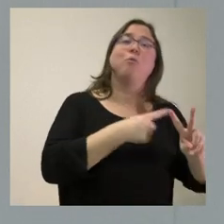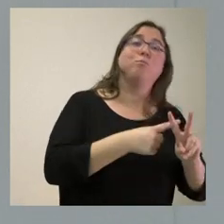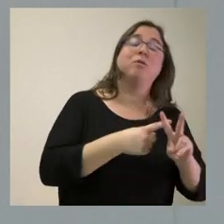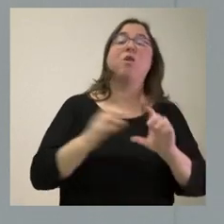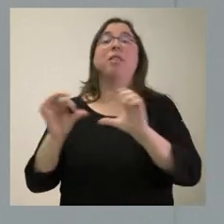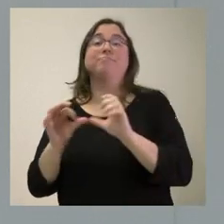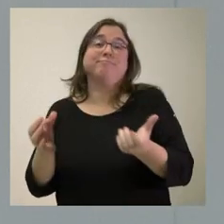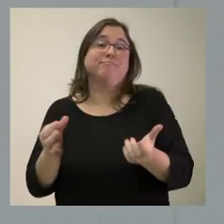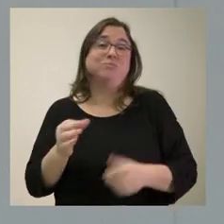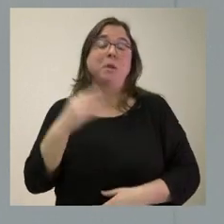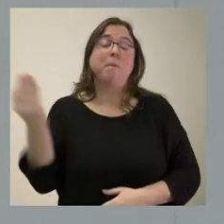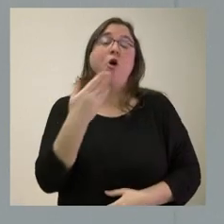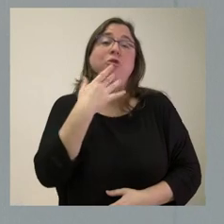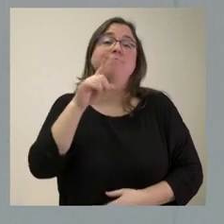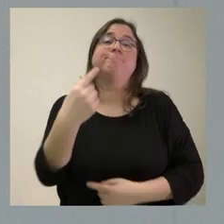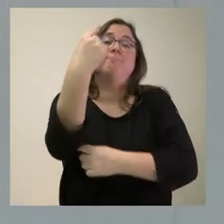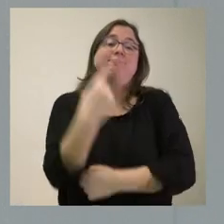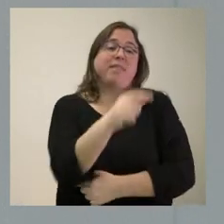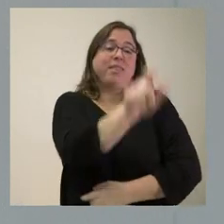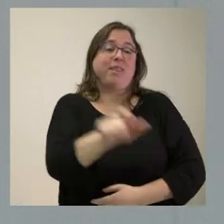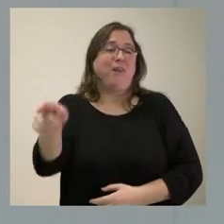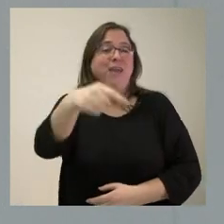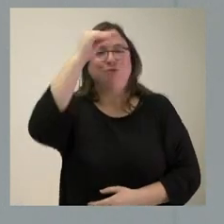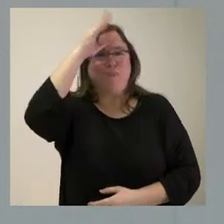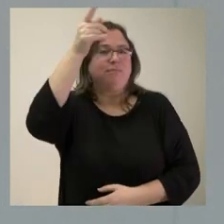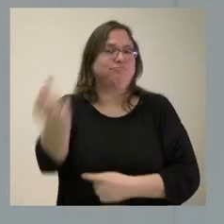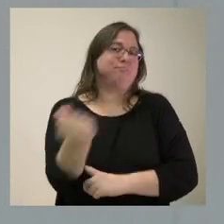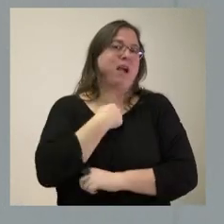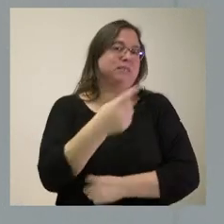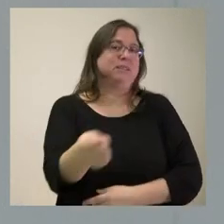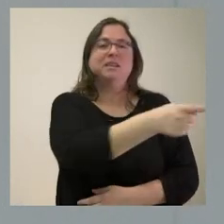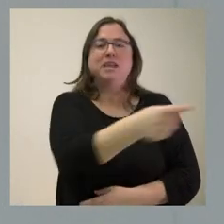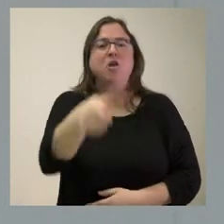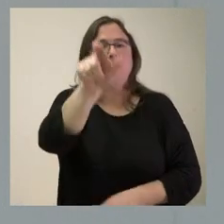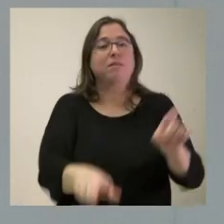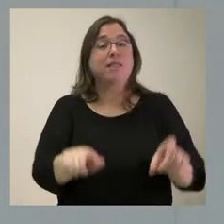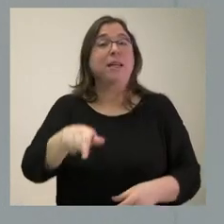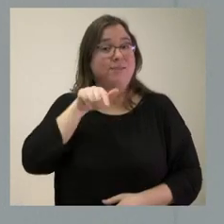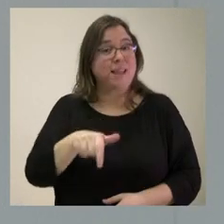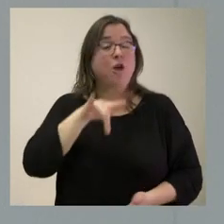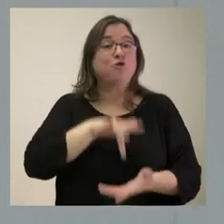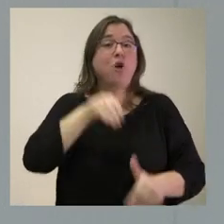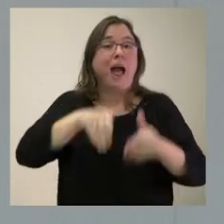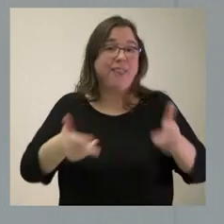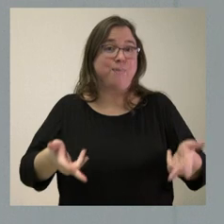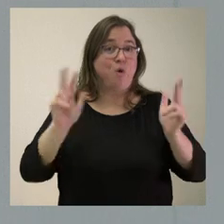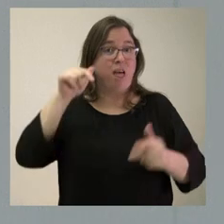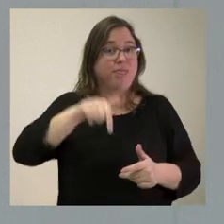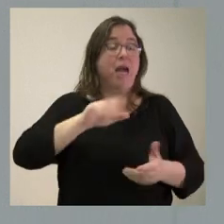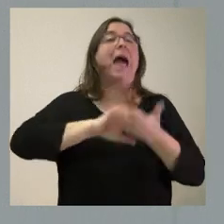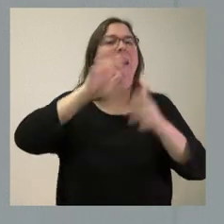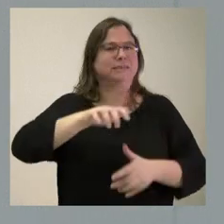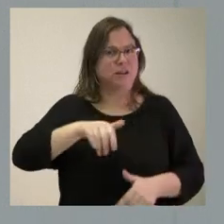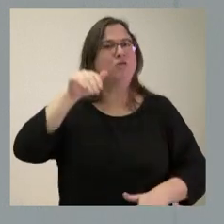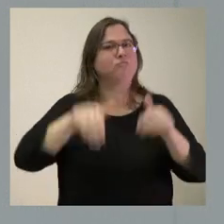los ciudadanos, porque los ciudadanos son los más sabios, son los más listos. Lo importante de este caso en democracia, y Castilla y León en esto puede presumir,